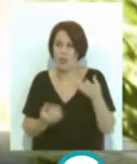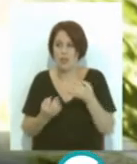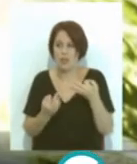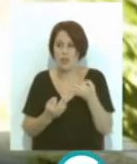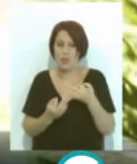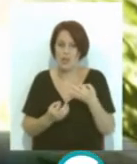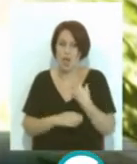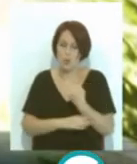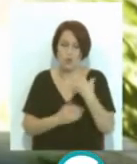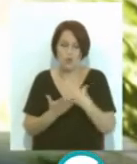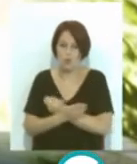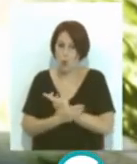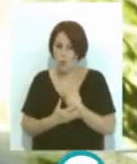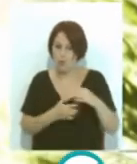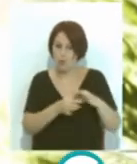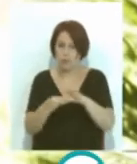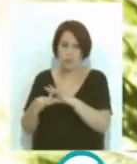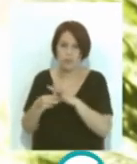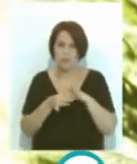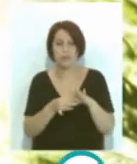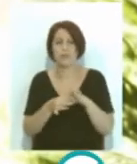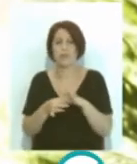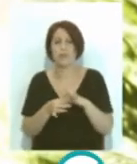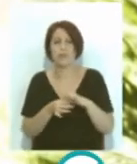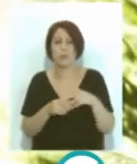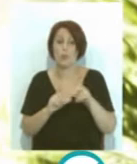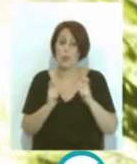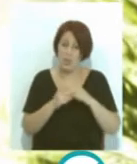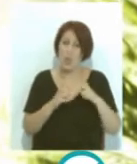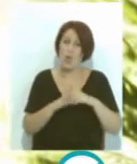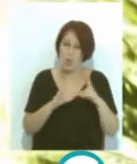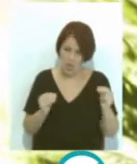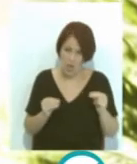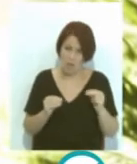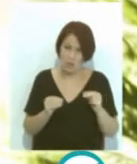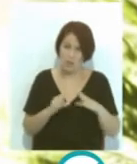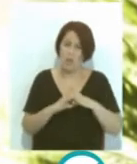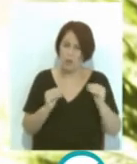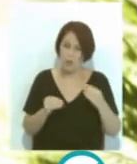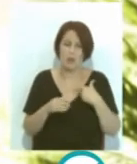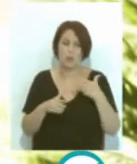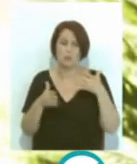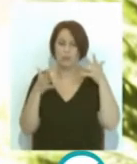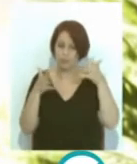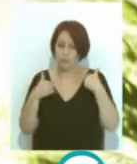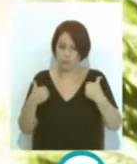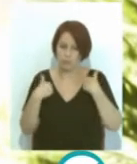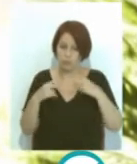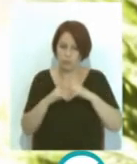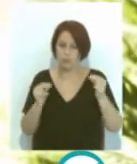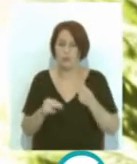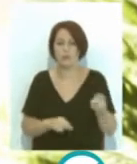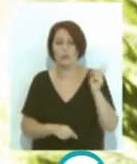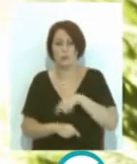empujar todos en una misma dirección, tanto la Junta Andalucía a través de la Consejería Responsable de Universidades como